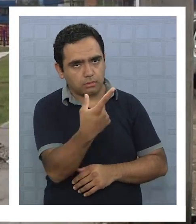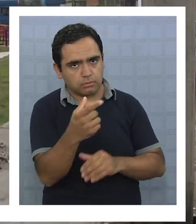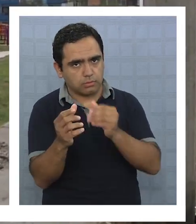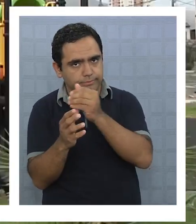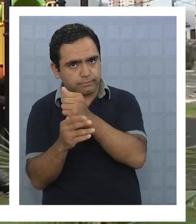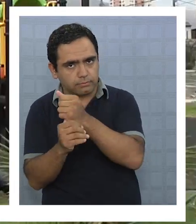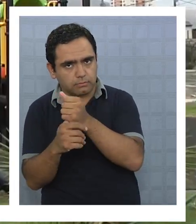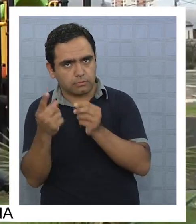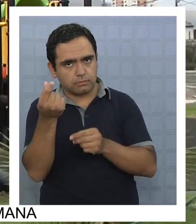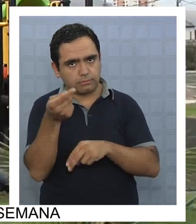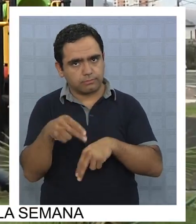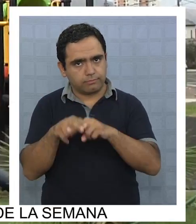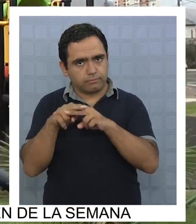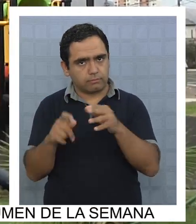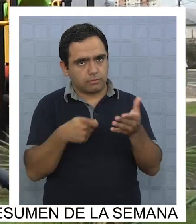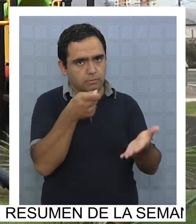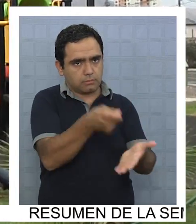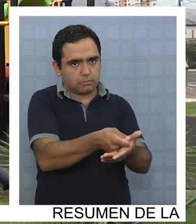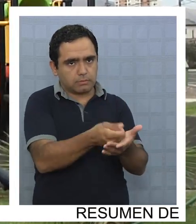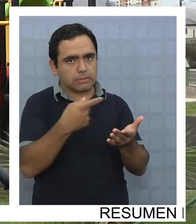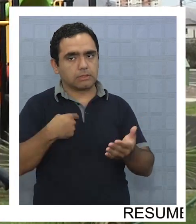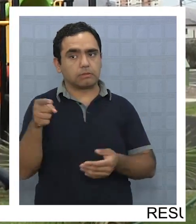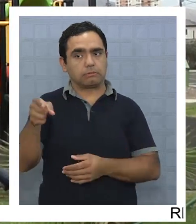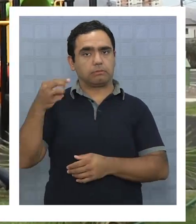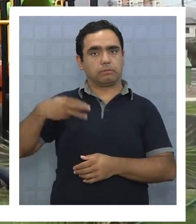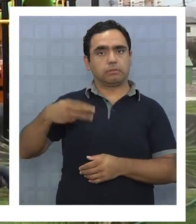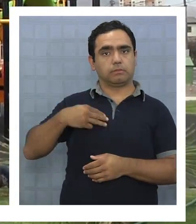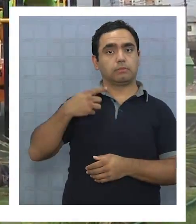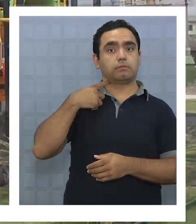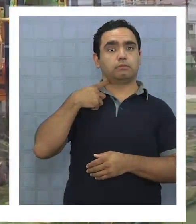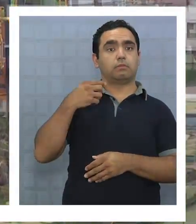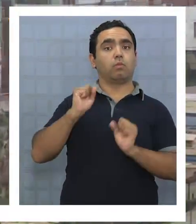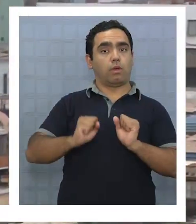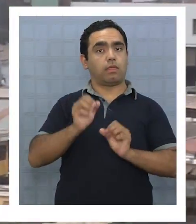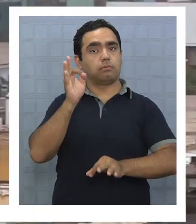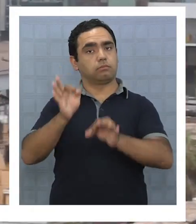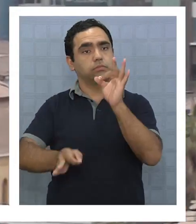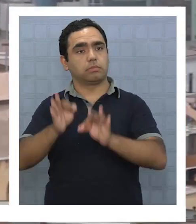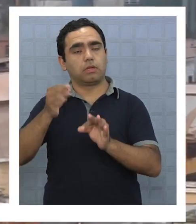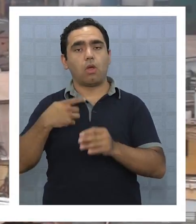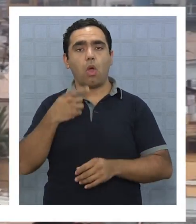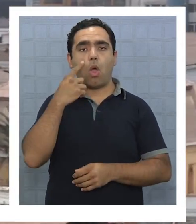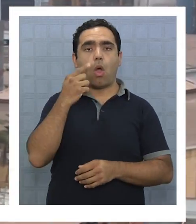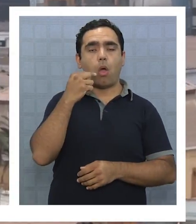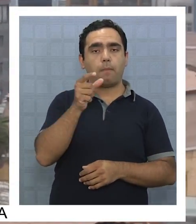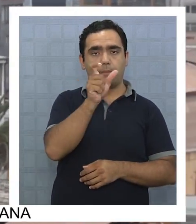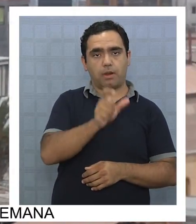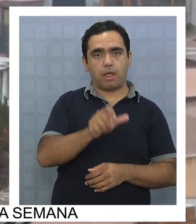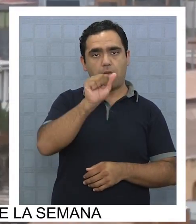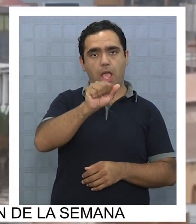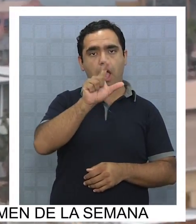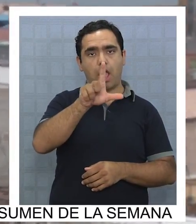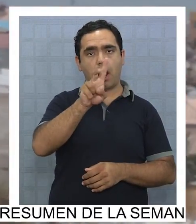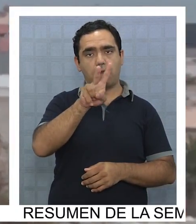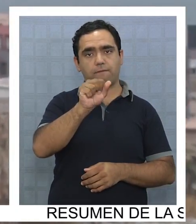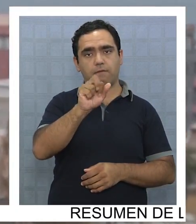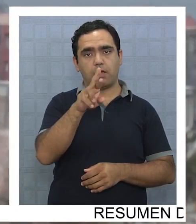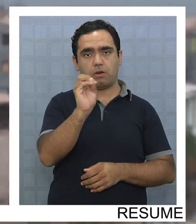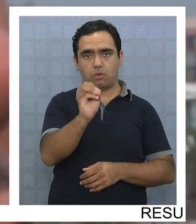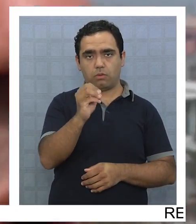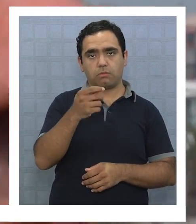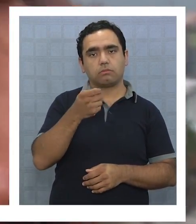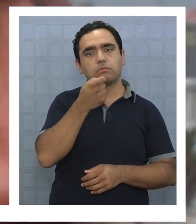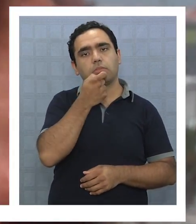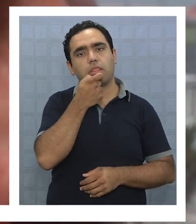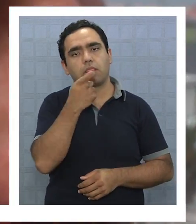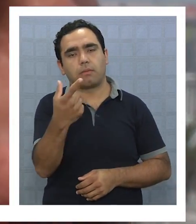confirmarse, llevaría al municipio iquiqueño a haberse enfrentado a un juicio por debilito tributario. El concejal Álvaro Joffre es uno de los principales impulsores de la